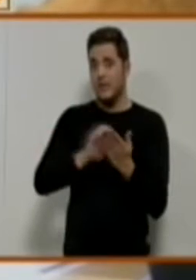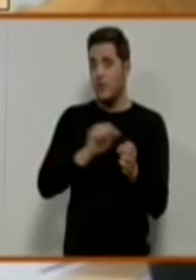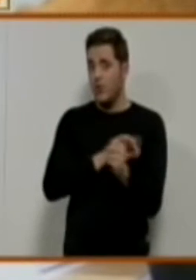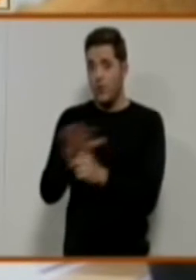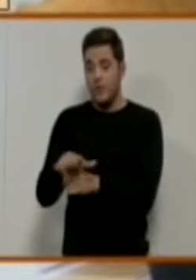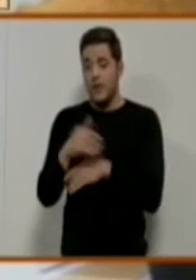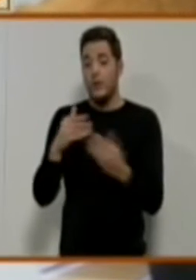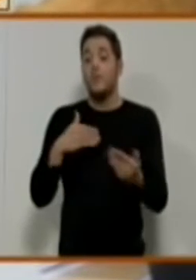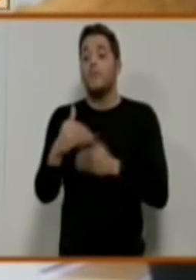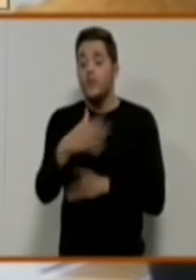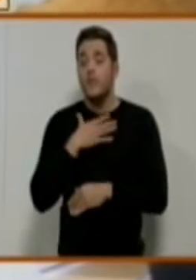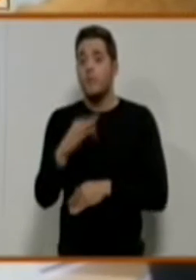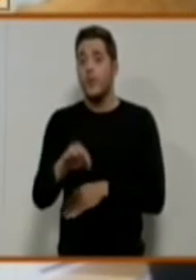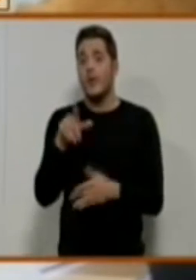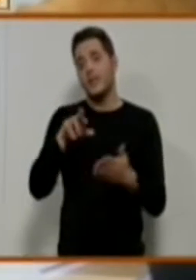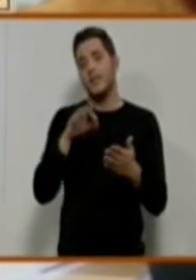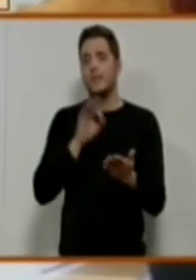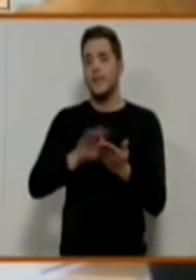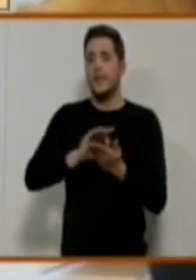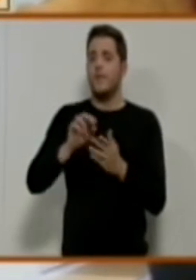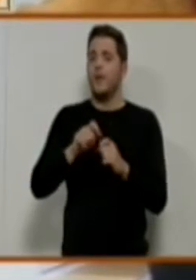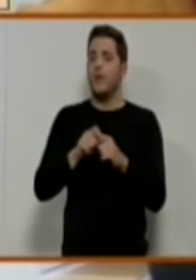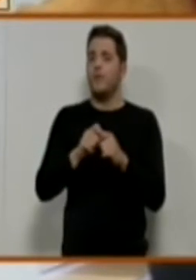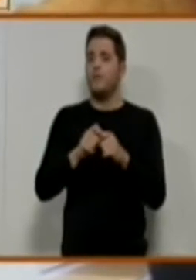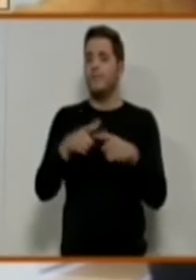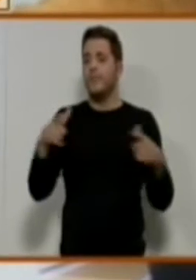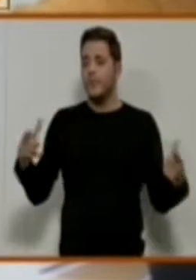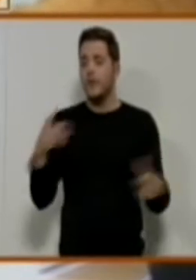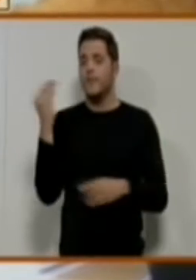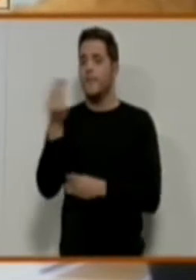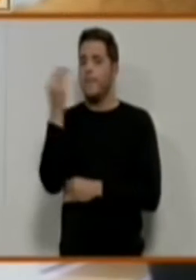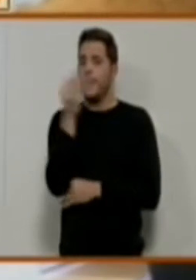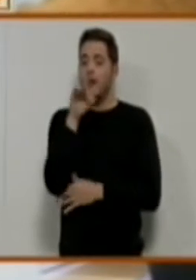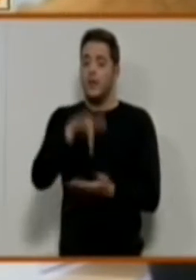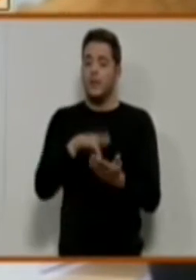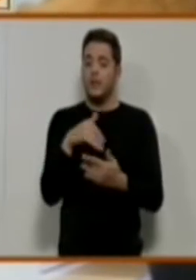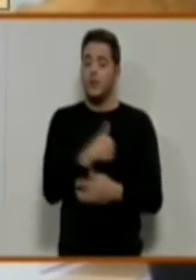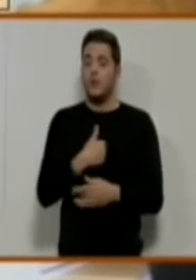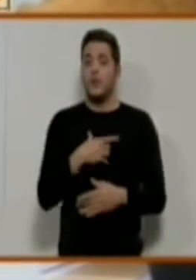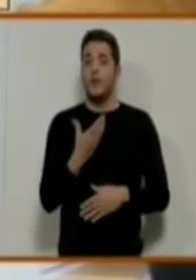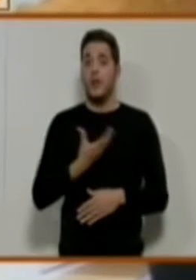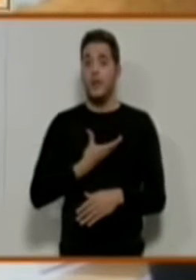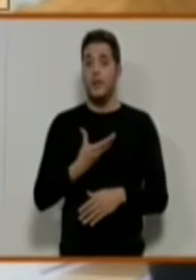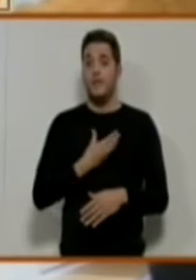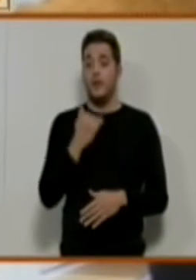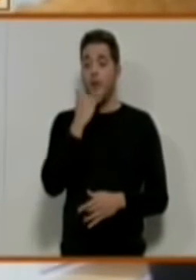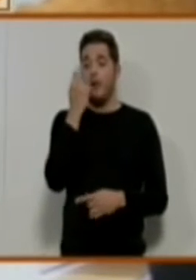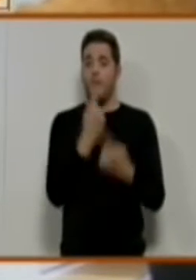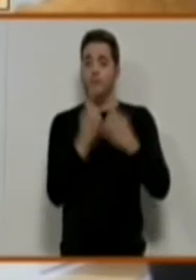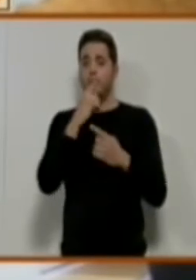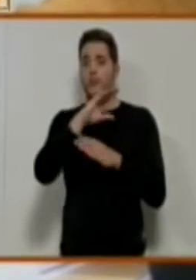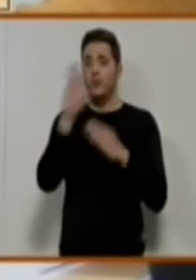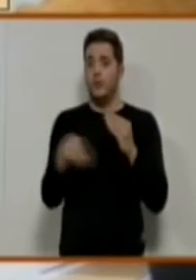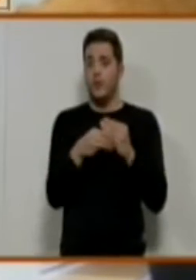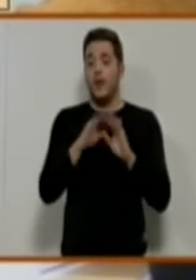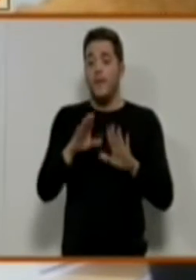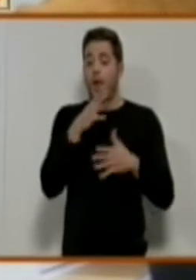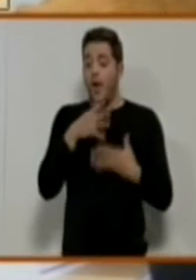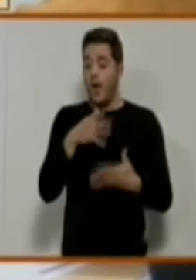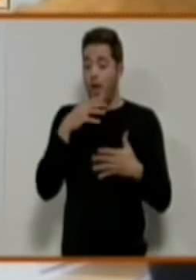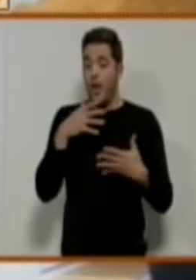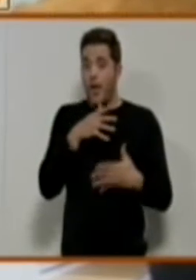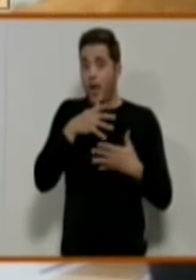en un futuro podamos ir mejorando estos servicios desde el ayuntamiento también con alguno complementario, pero hasta ahora el servicio está